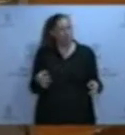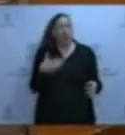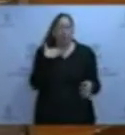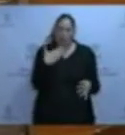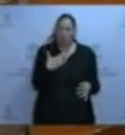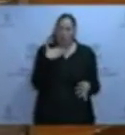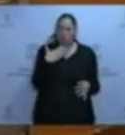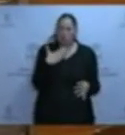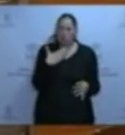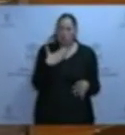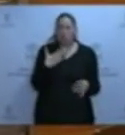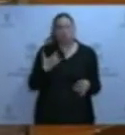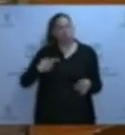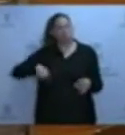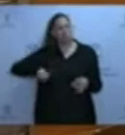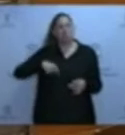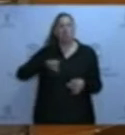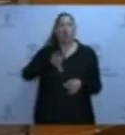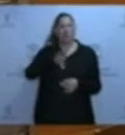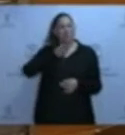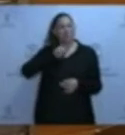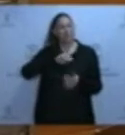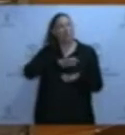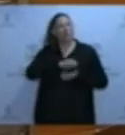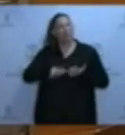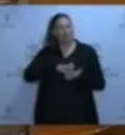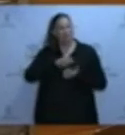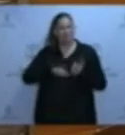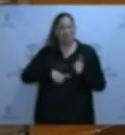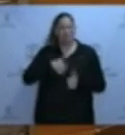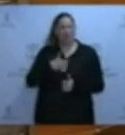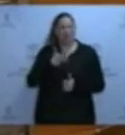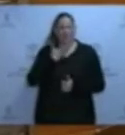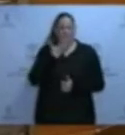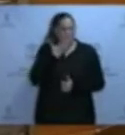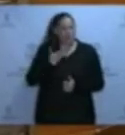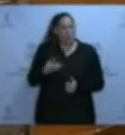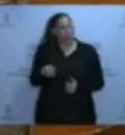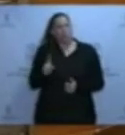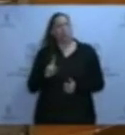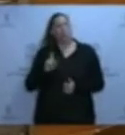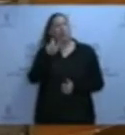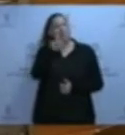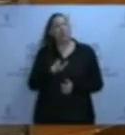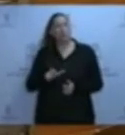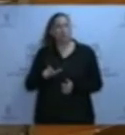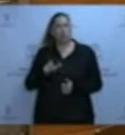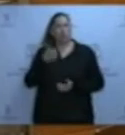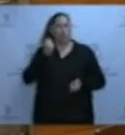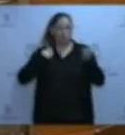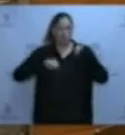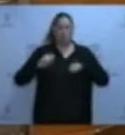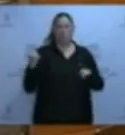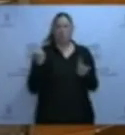entendemos que es conflictivo y desagradable para cualquier persona que desapruebe este tipo de comportamientos.